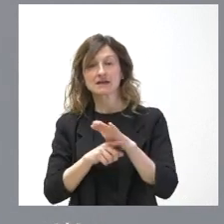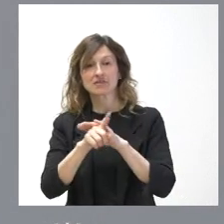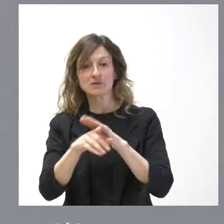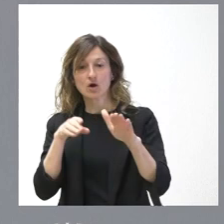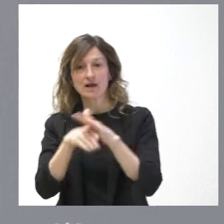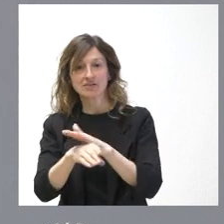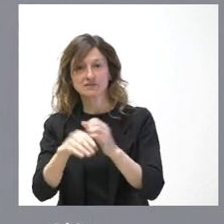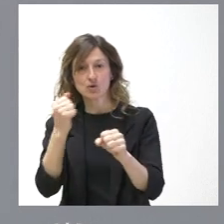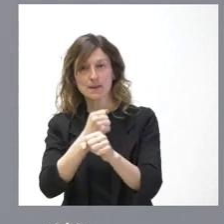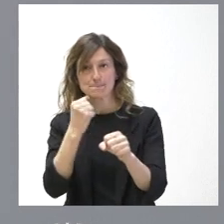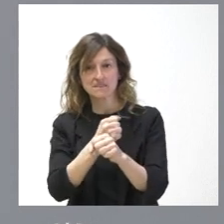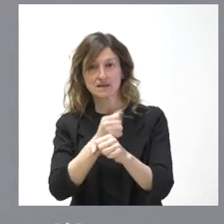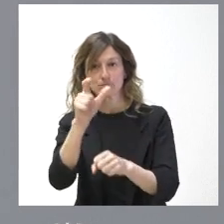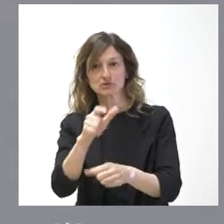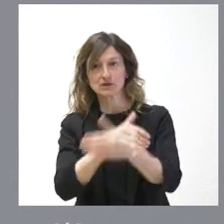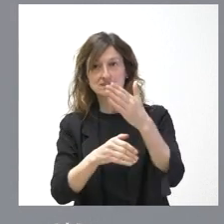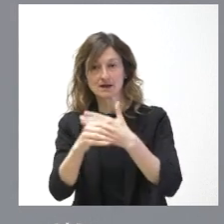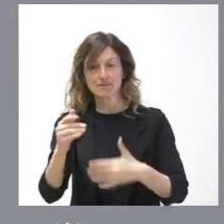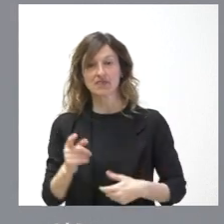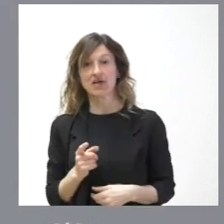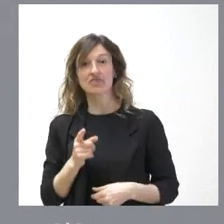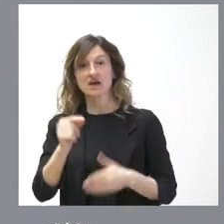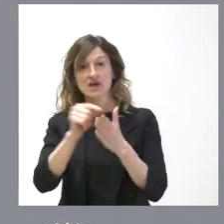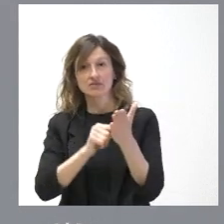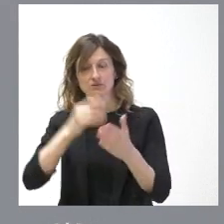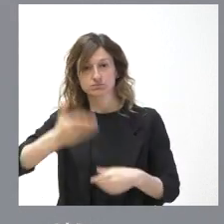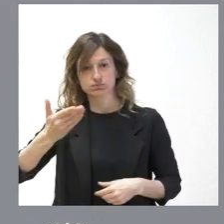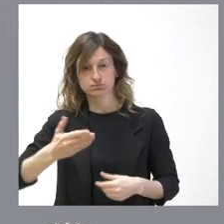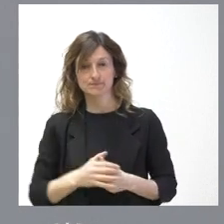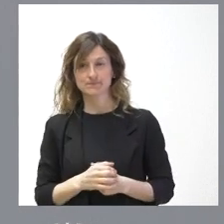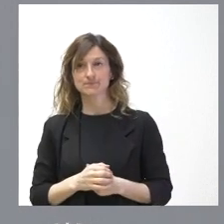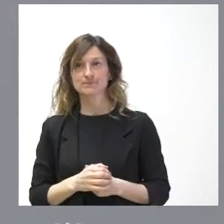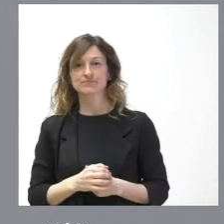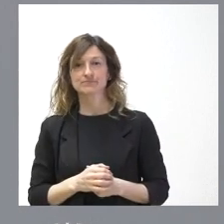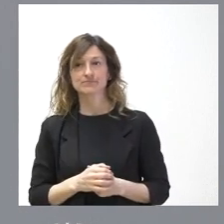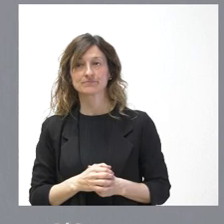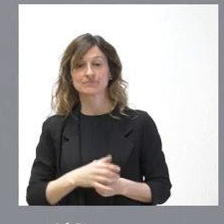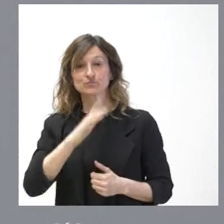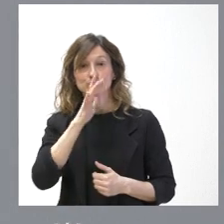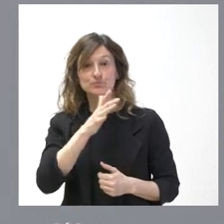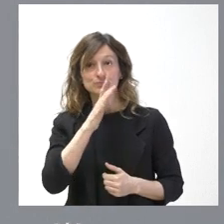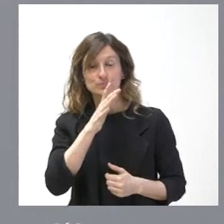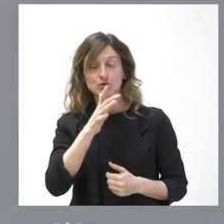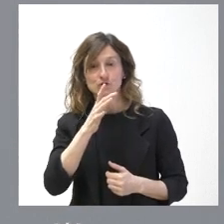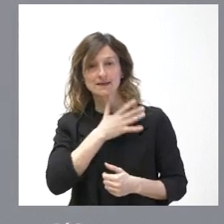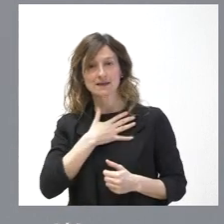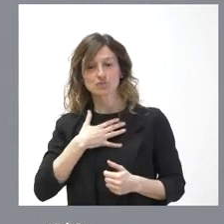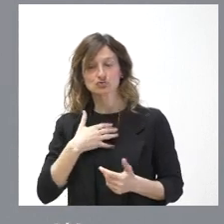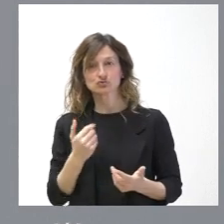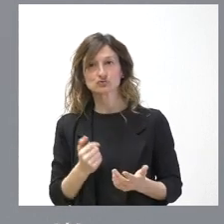empleo por parte de las personas con discapacidad. Este es un dato para nosotros muy importante. ¿Por qué? Porque se trata no solo de mejorar